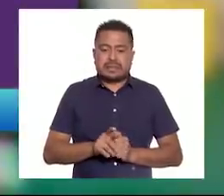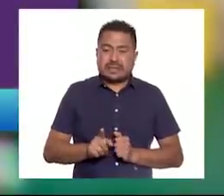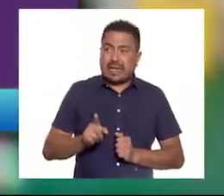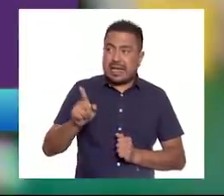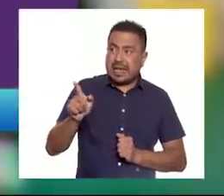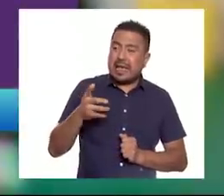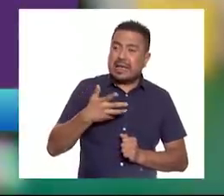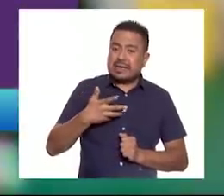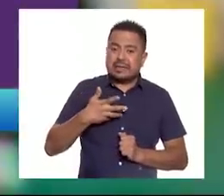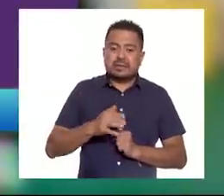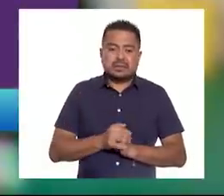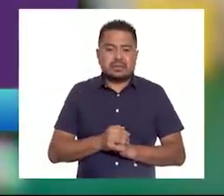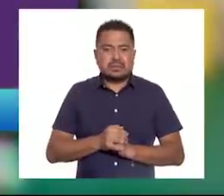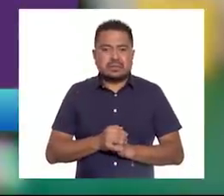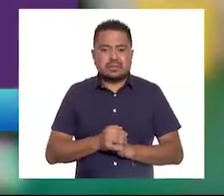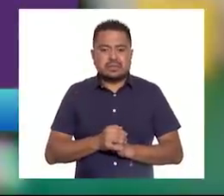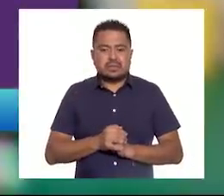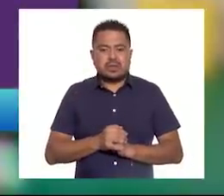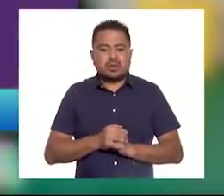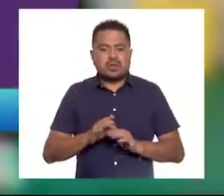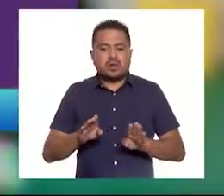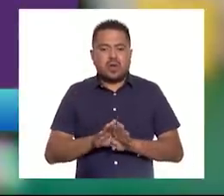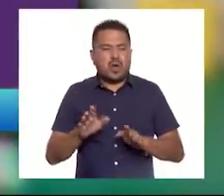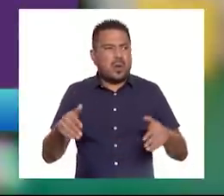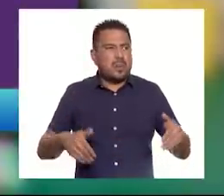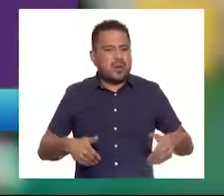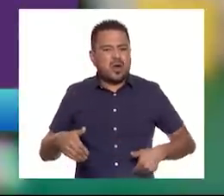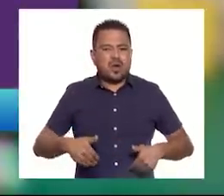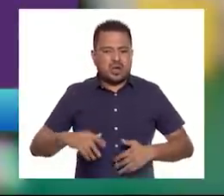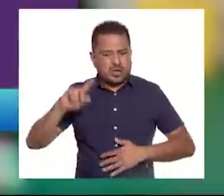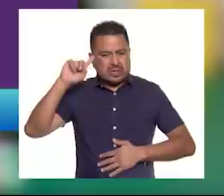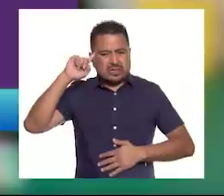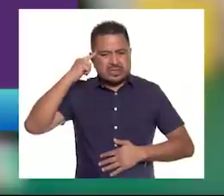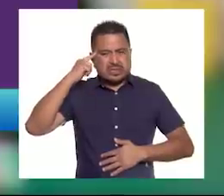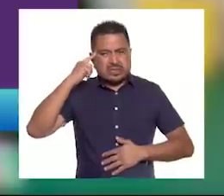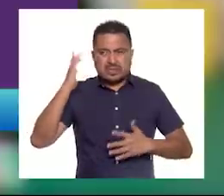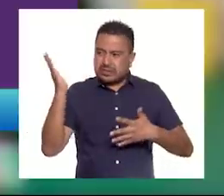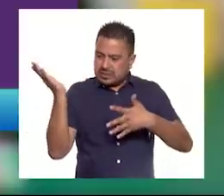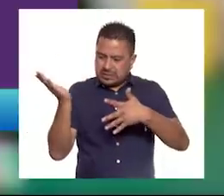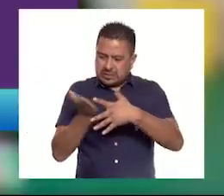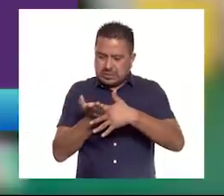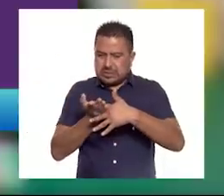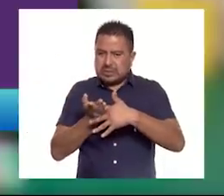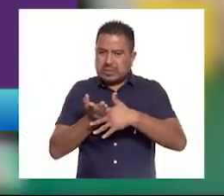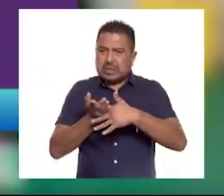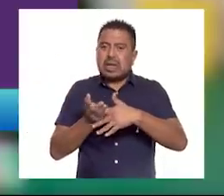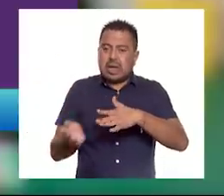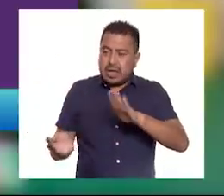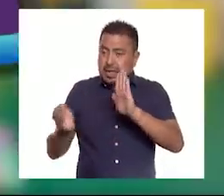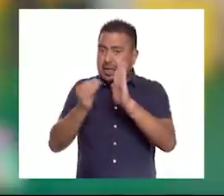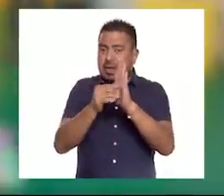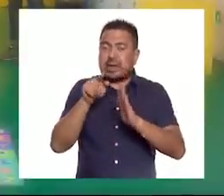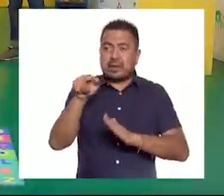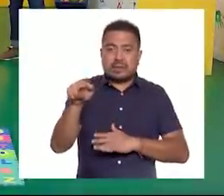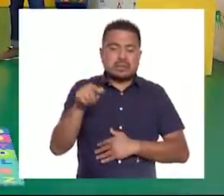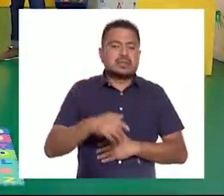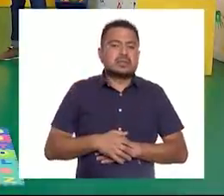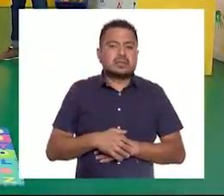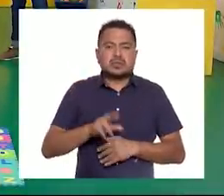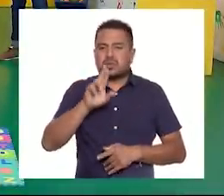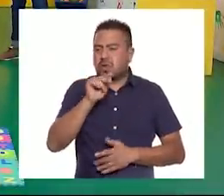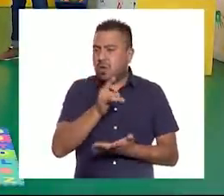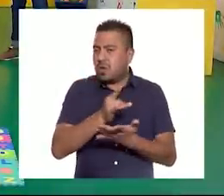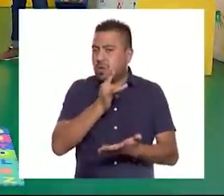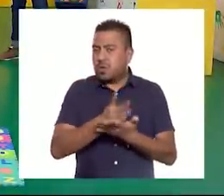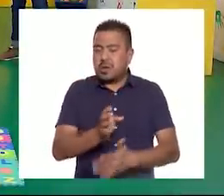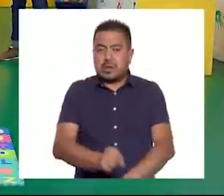está, mira. Está entre estar molesto y estar enojado. Ahí vamos a colocar la frustración. Y la frustración no es la